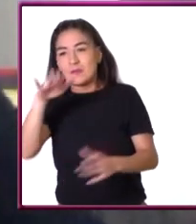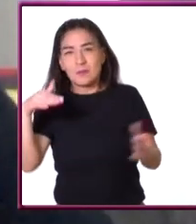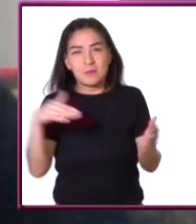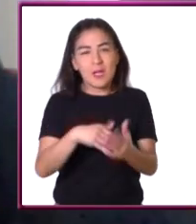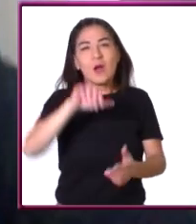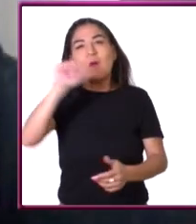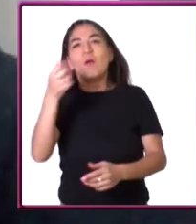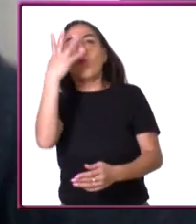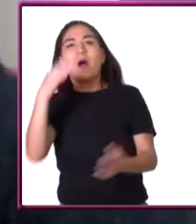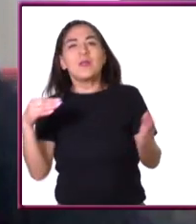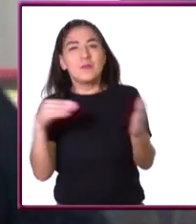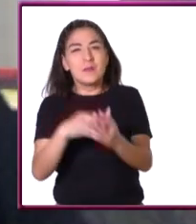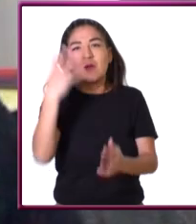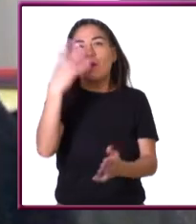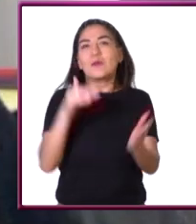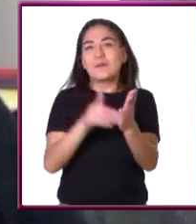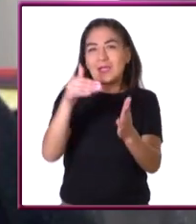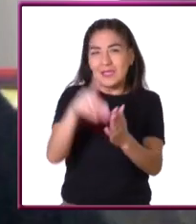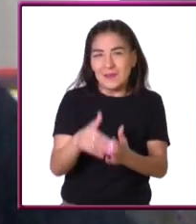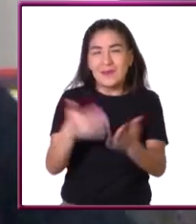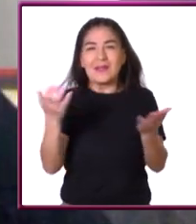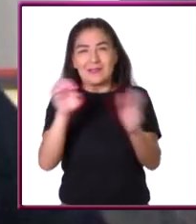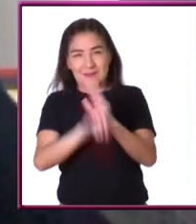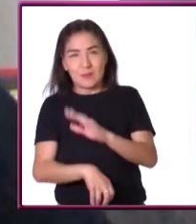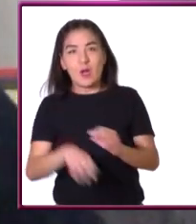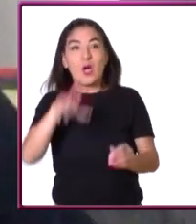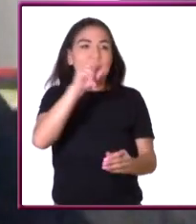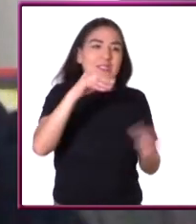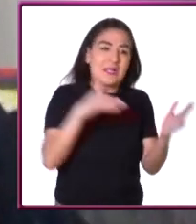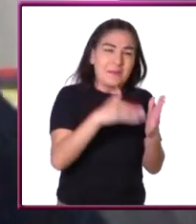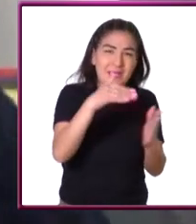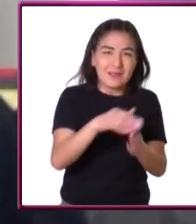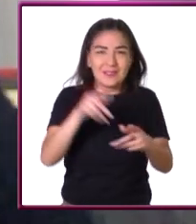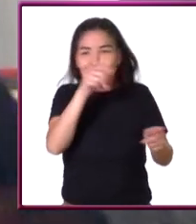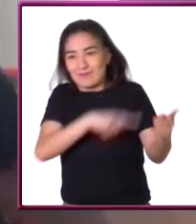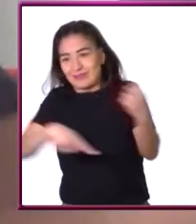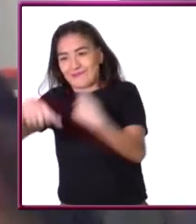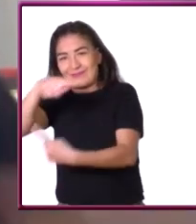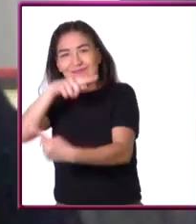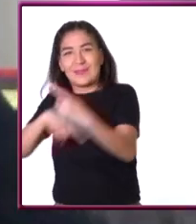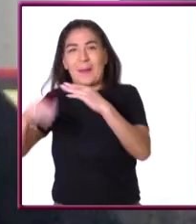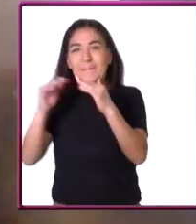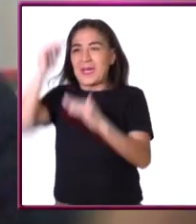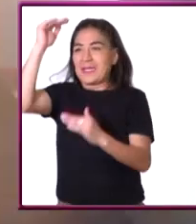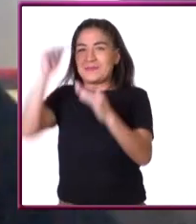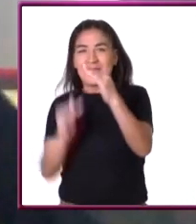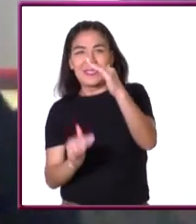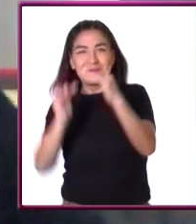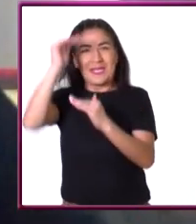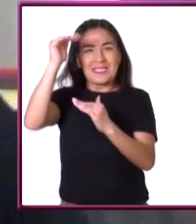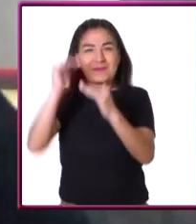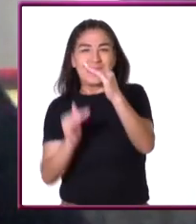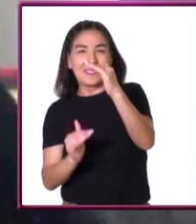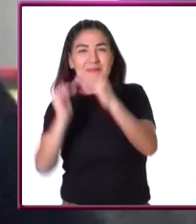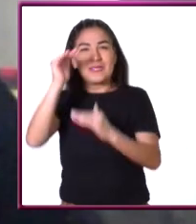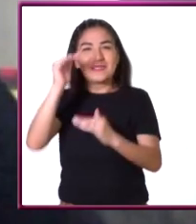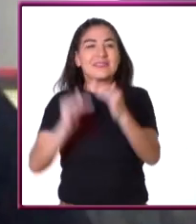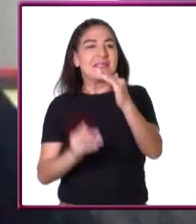encontrar uno de veinticinco mil y después encuentras otro de cuatro mil cuatro millones ¿no? luego otro de ochenta millones y así te lo pasas ¿no? subiendo y bajando